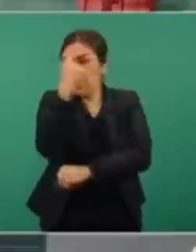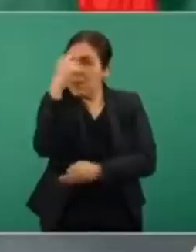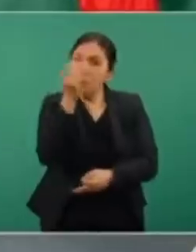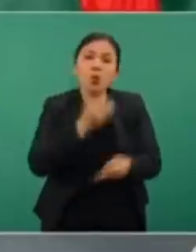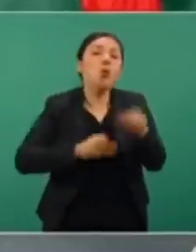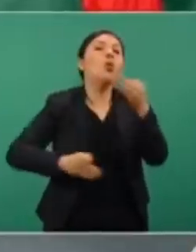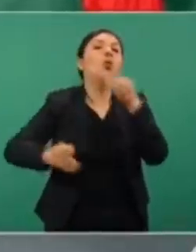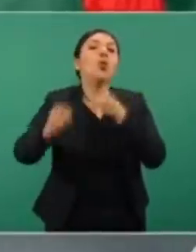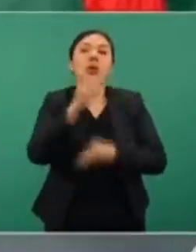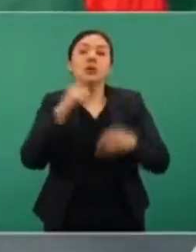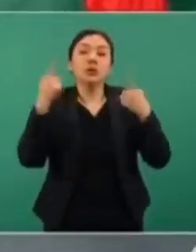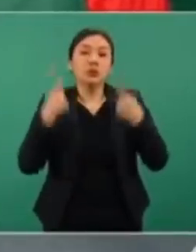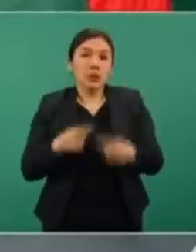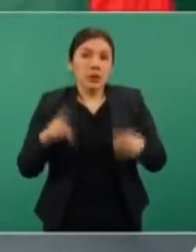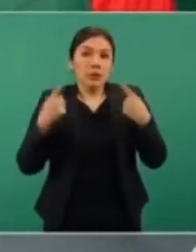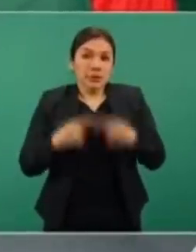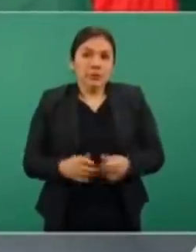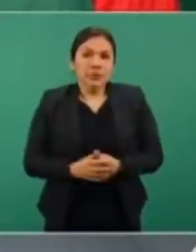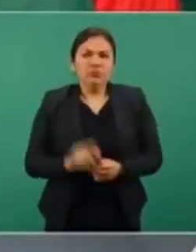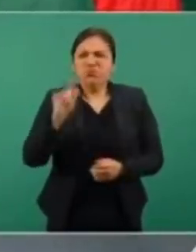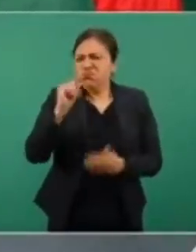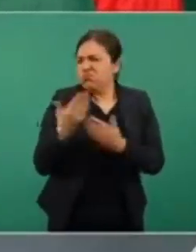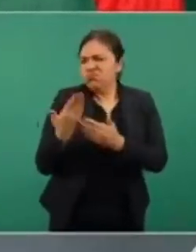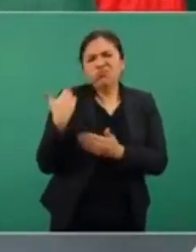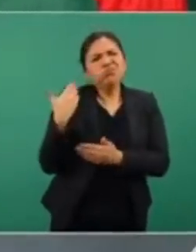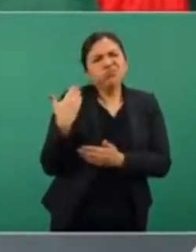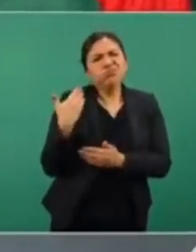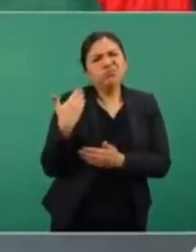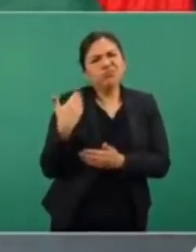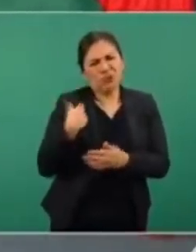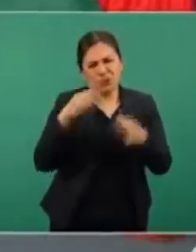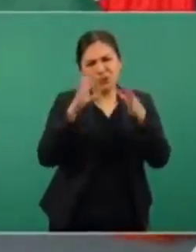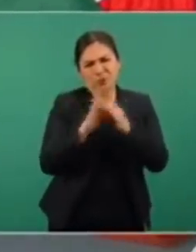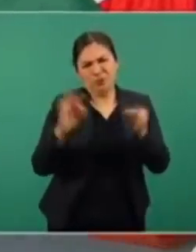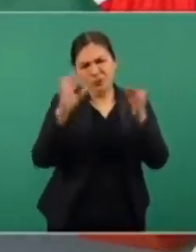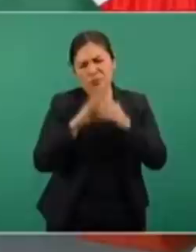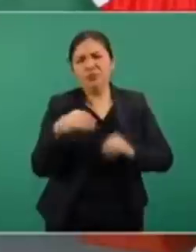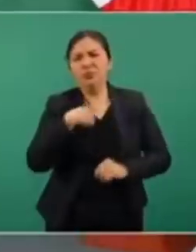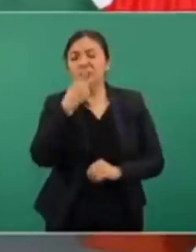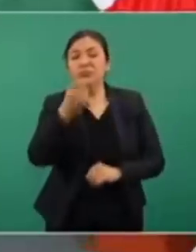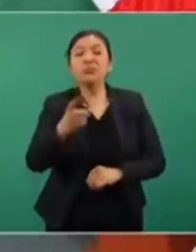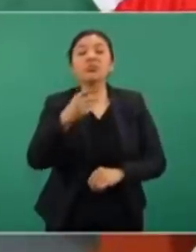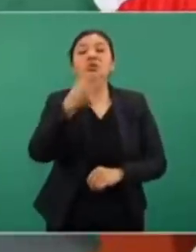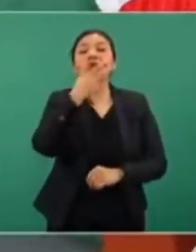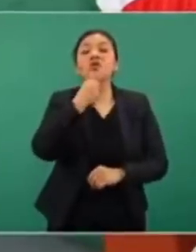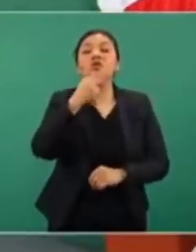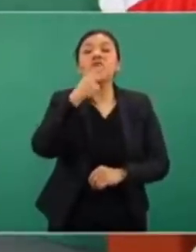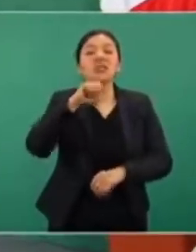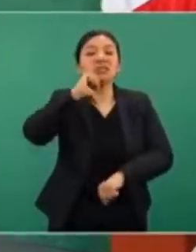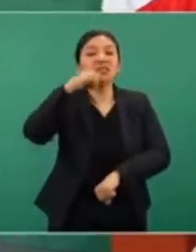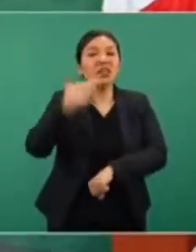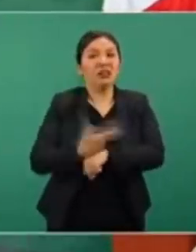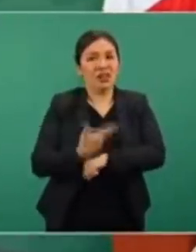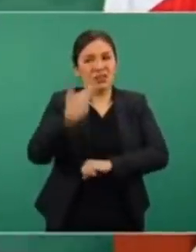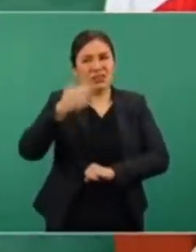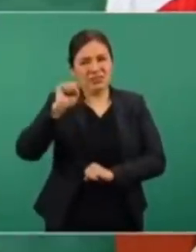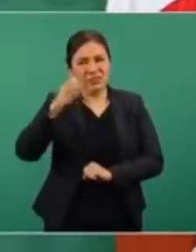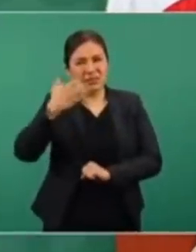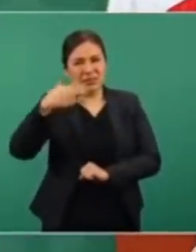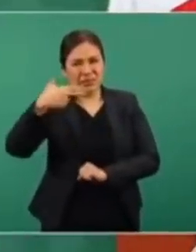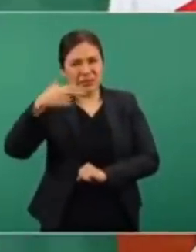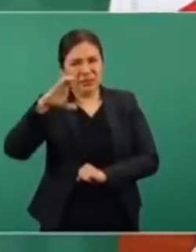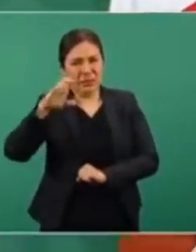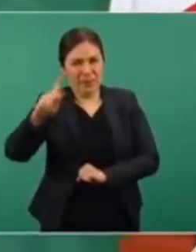hace poco comentaba yo de que el secretario de Hacienda en la Comisión Nacional